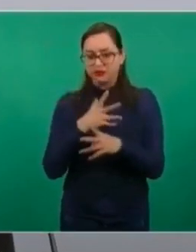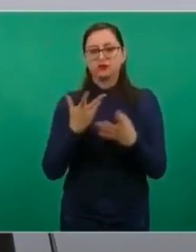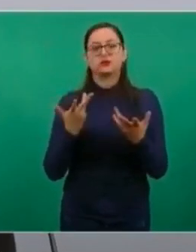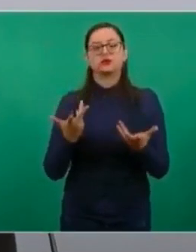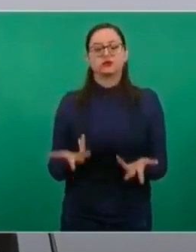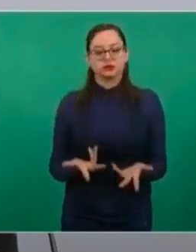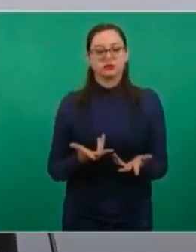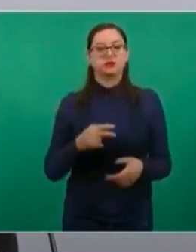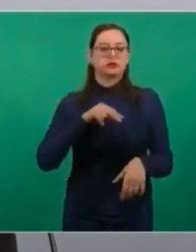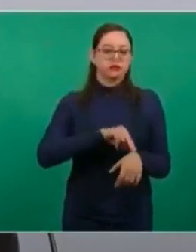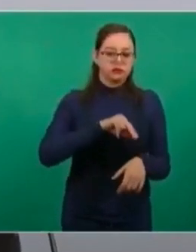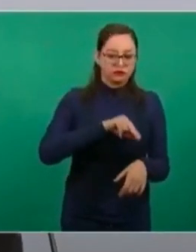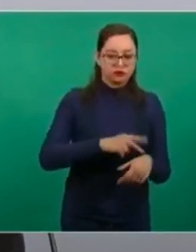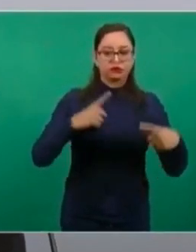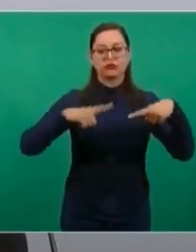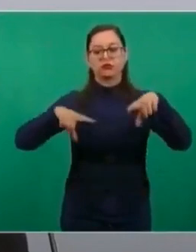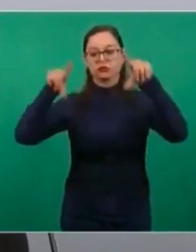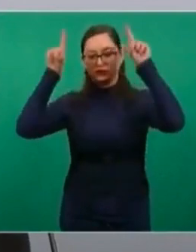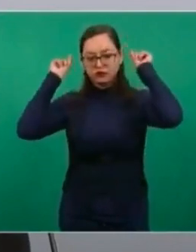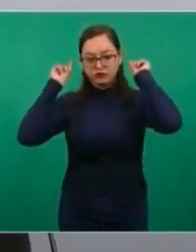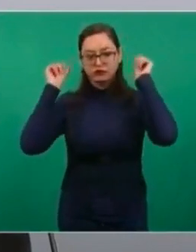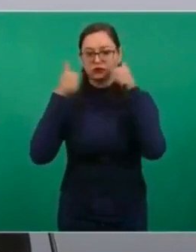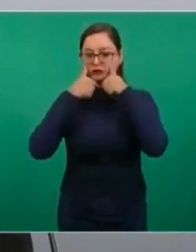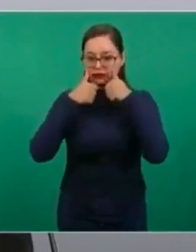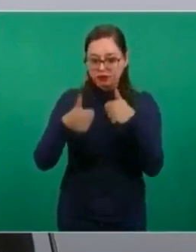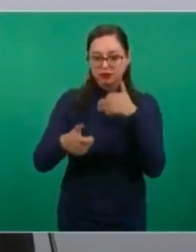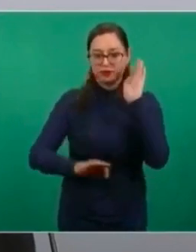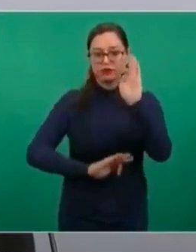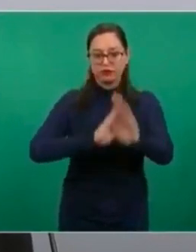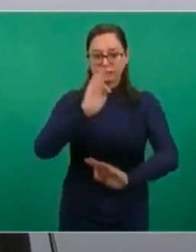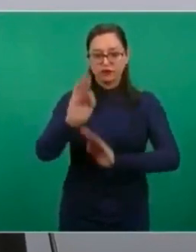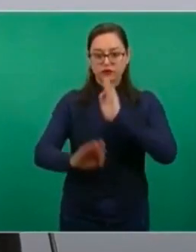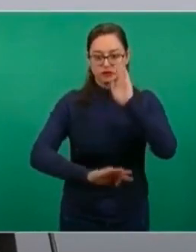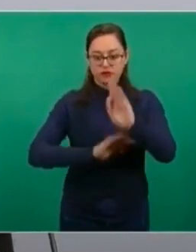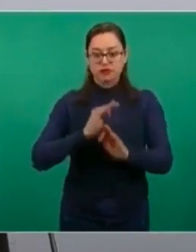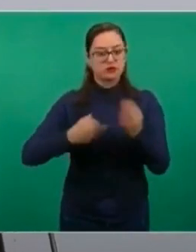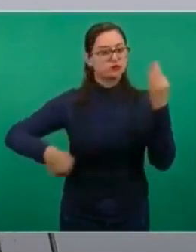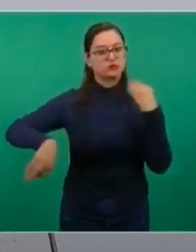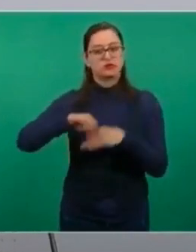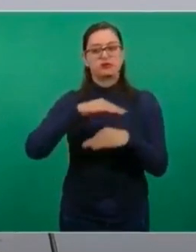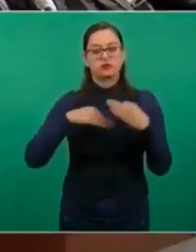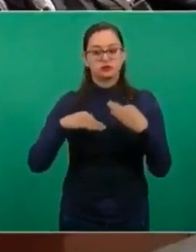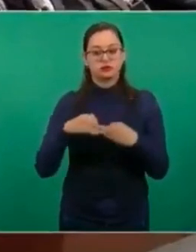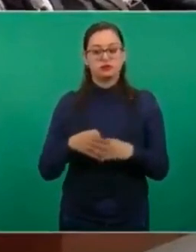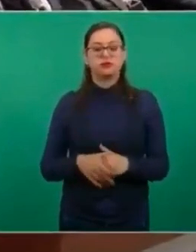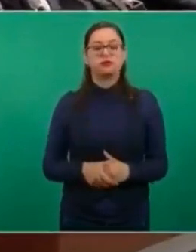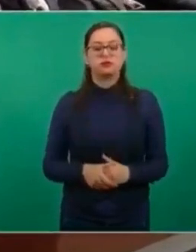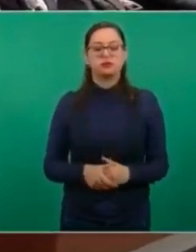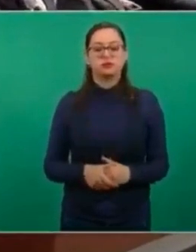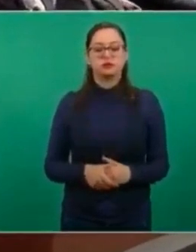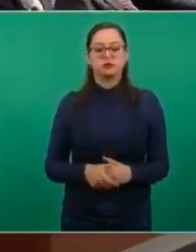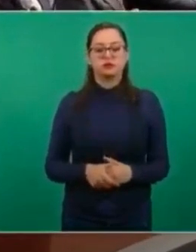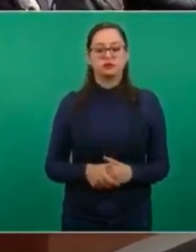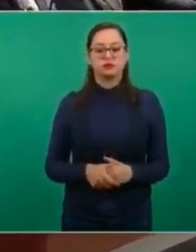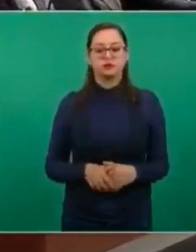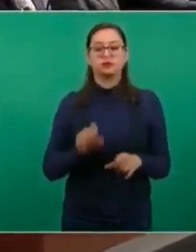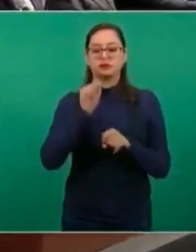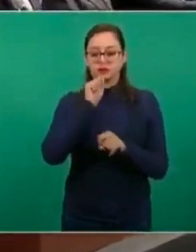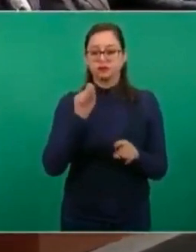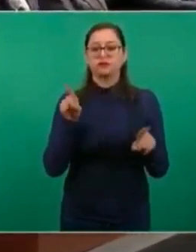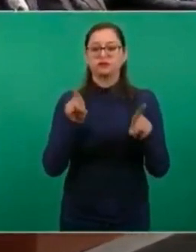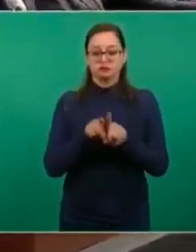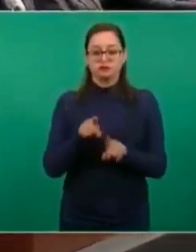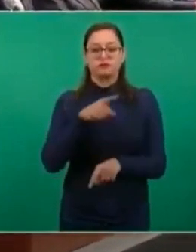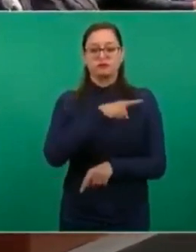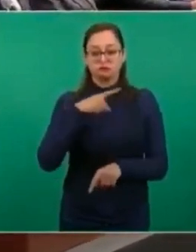médico, con una enfermera que atendiera a todos los enfermos. También aquí es